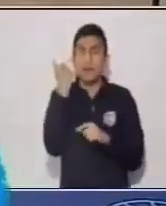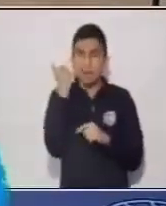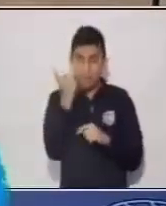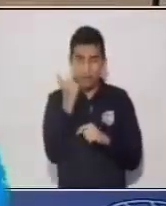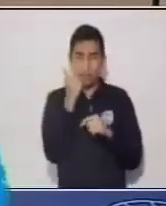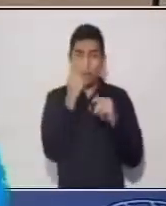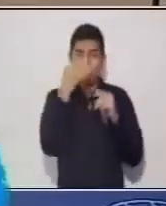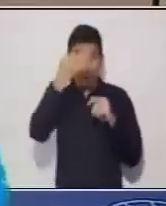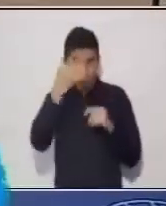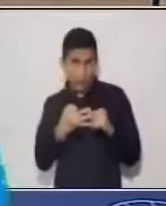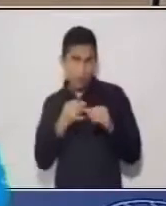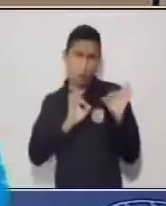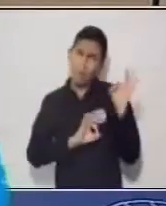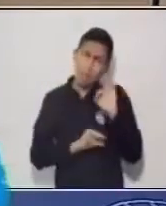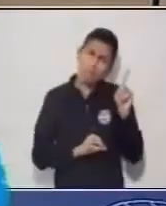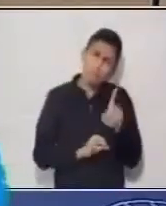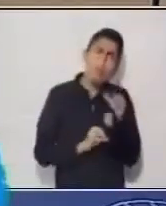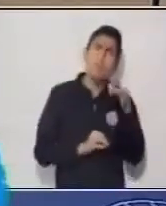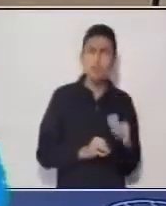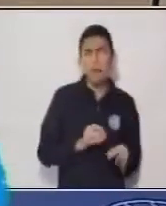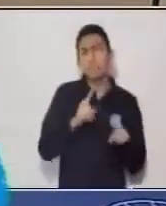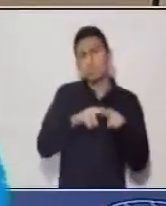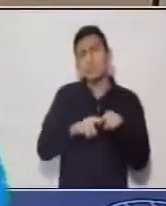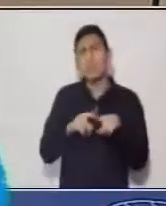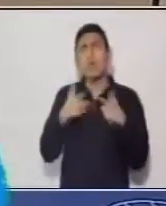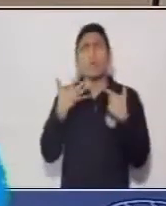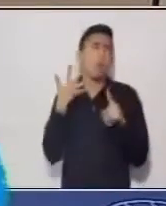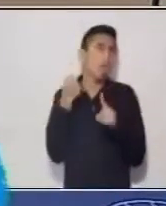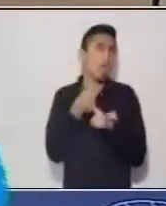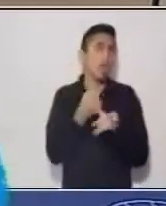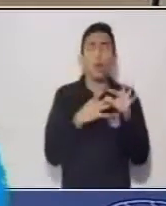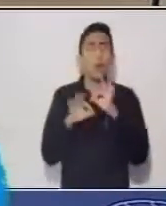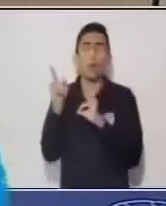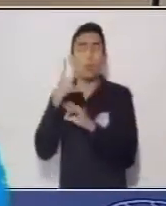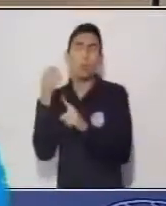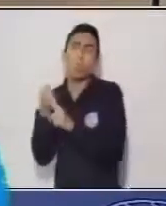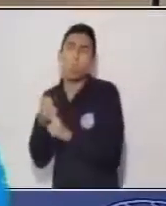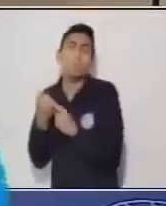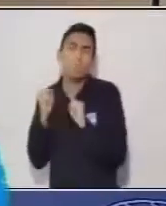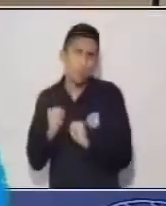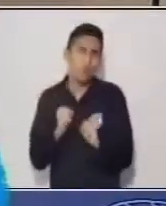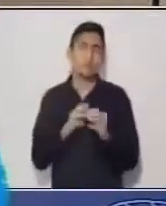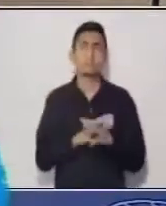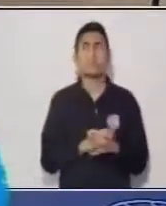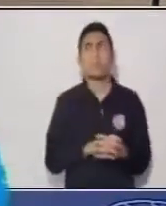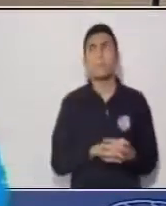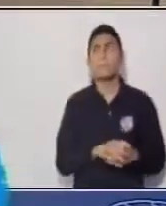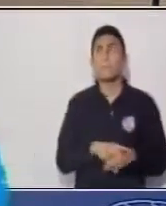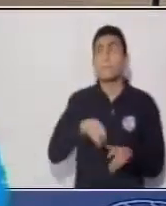cualquier tipo de texto. Y ahora ¿cuál es la estructura del diálogo?